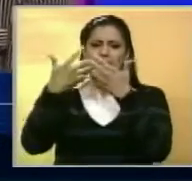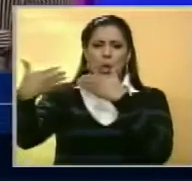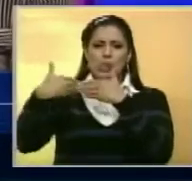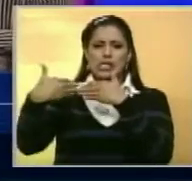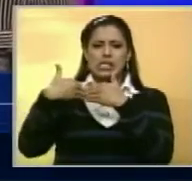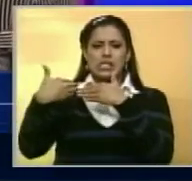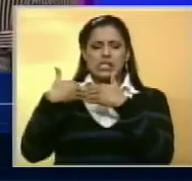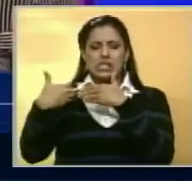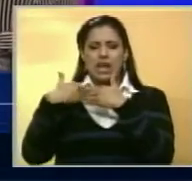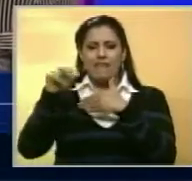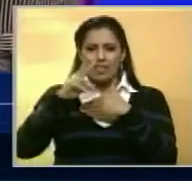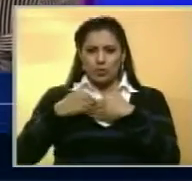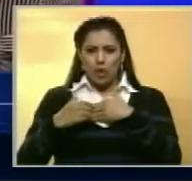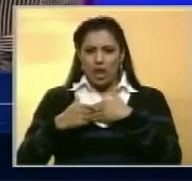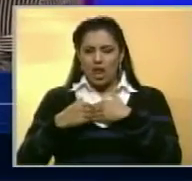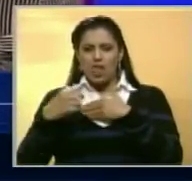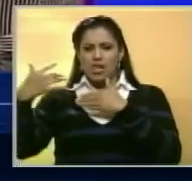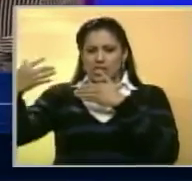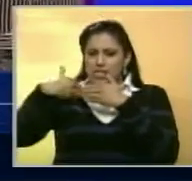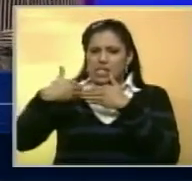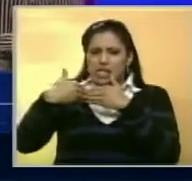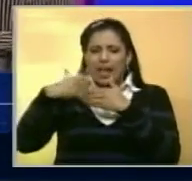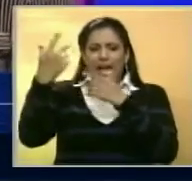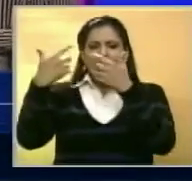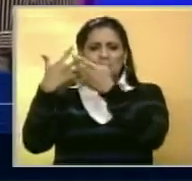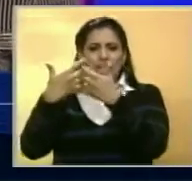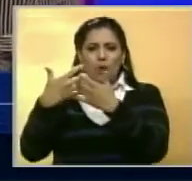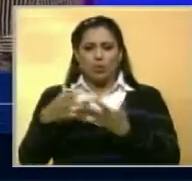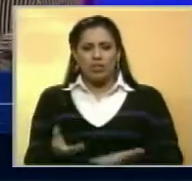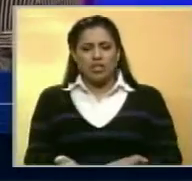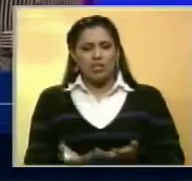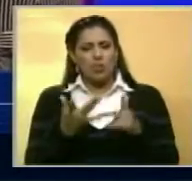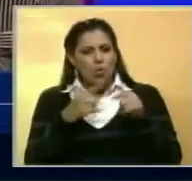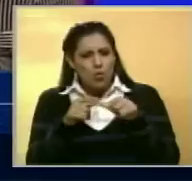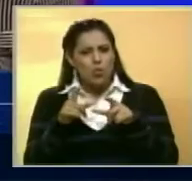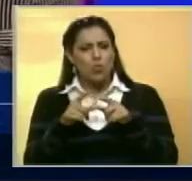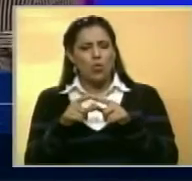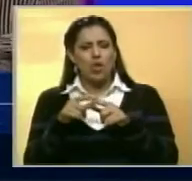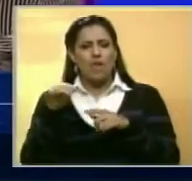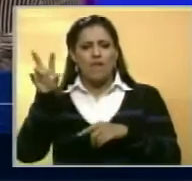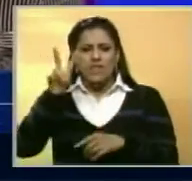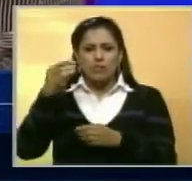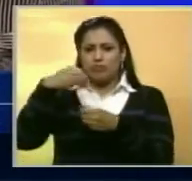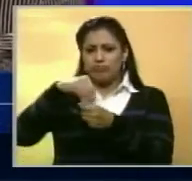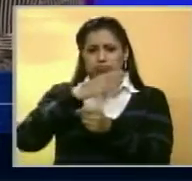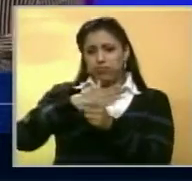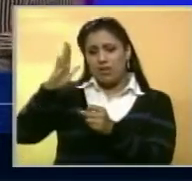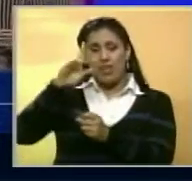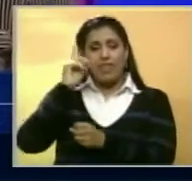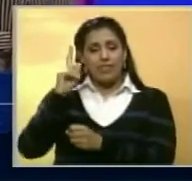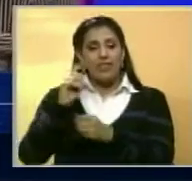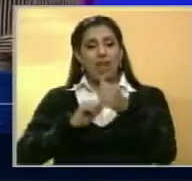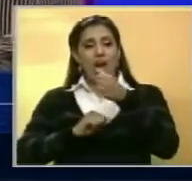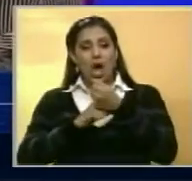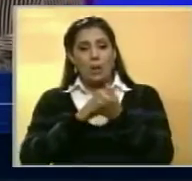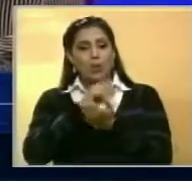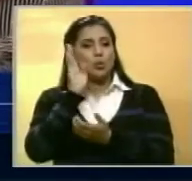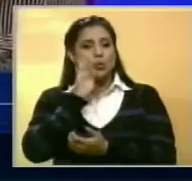norteamericano ha tratado de inmiscuirse en los asuntos de Venezuela, ha tratado de apoyar las